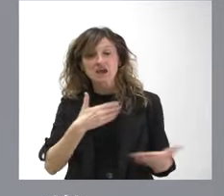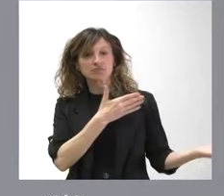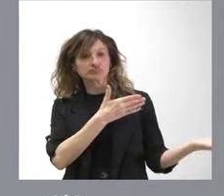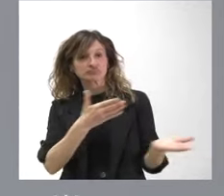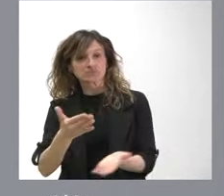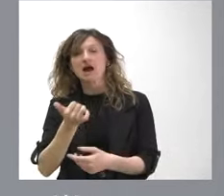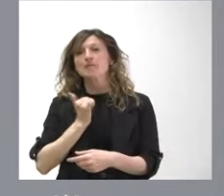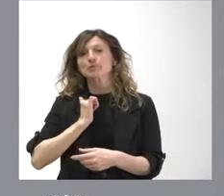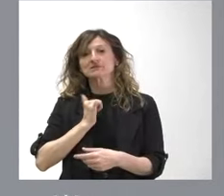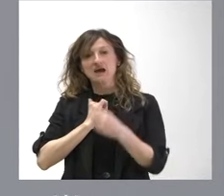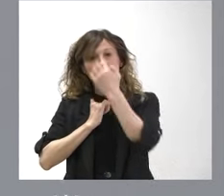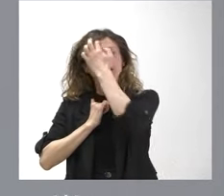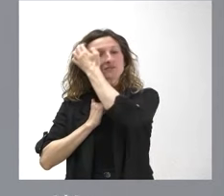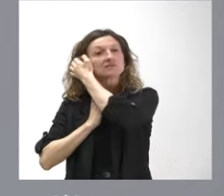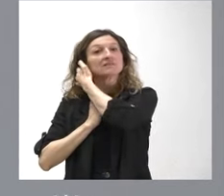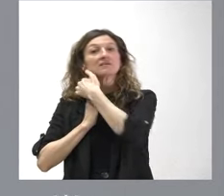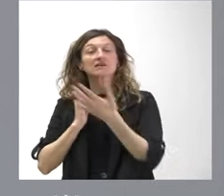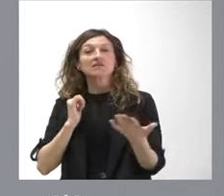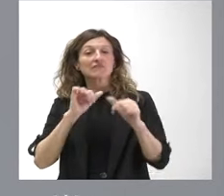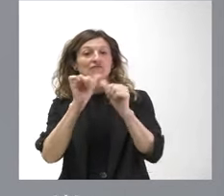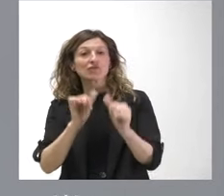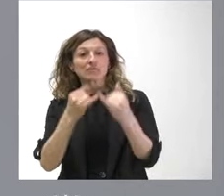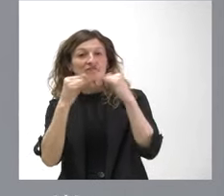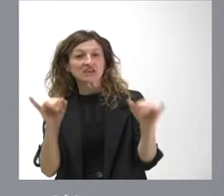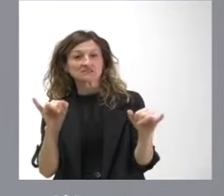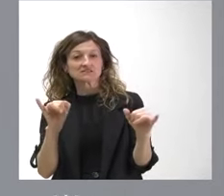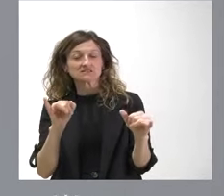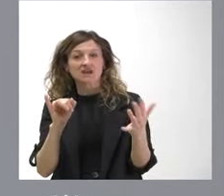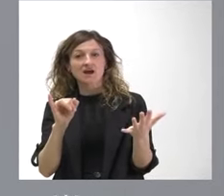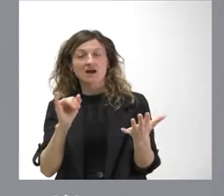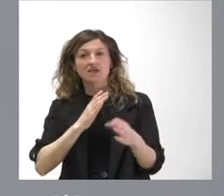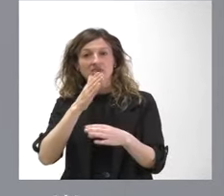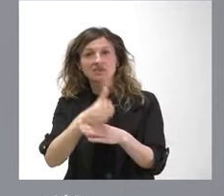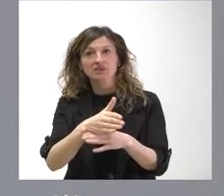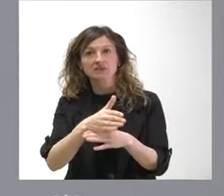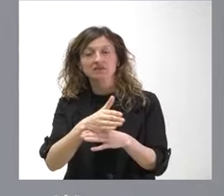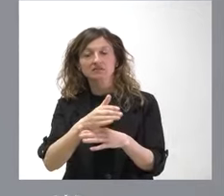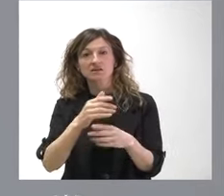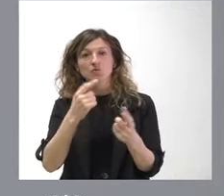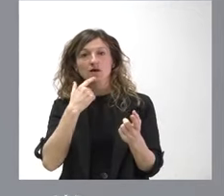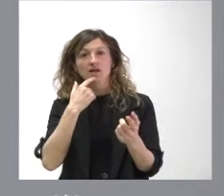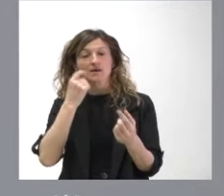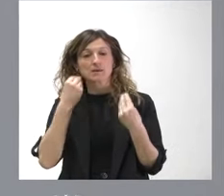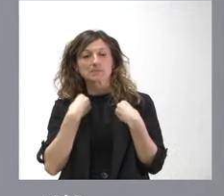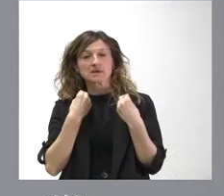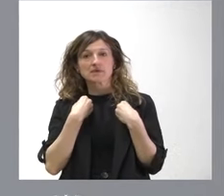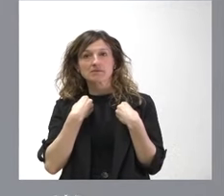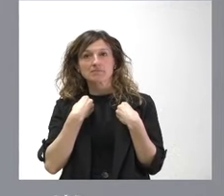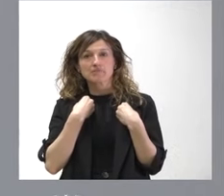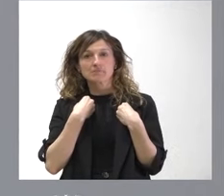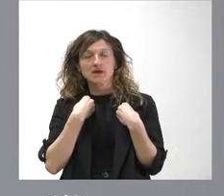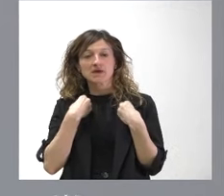aprovechar este día de una forma festiva sin necesidad de hacer grandes desplazamientos desde su lugar de residencia y por tanto